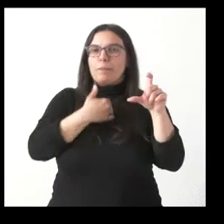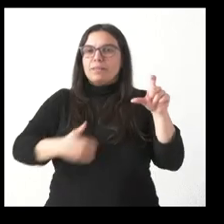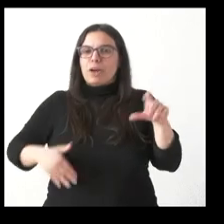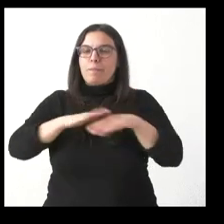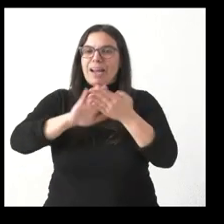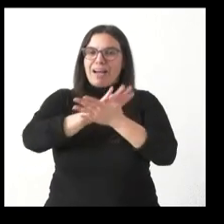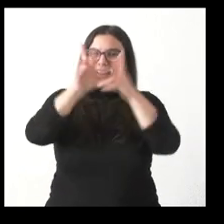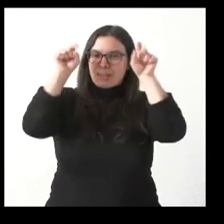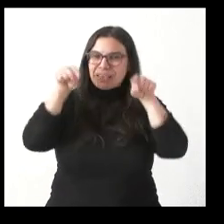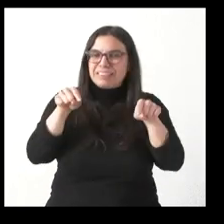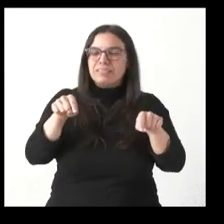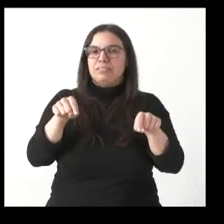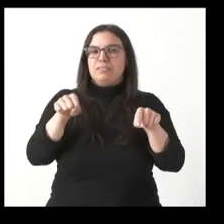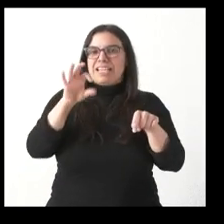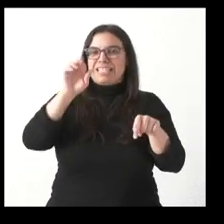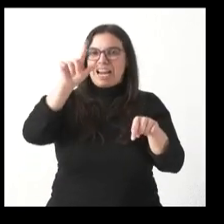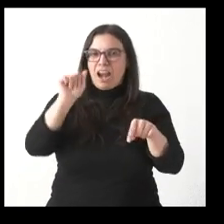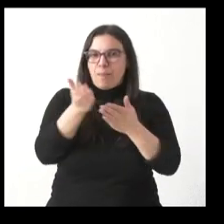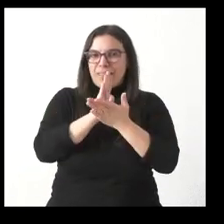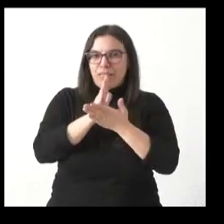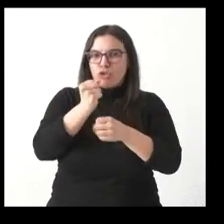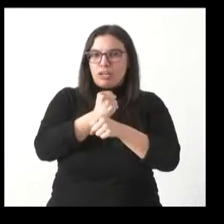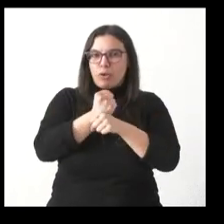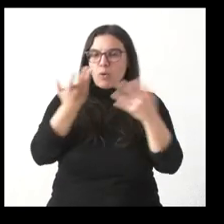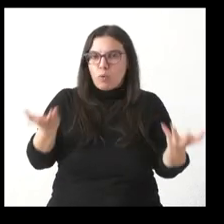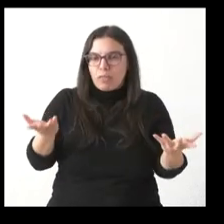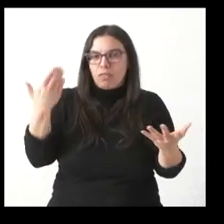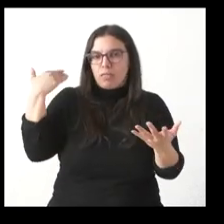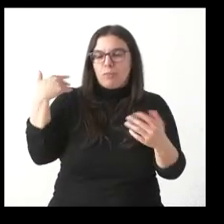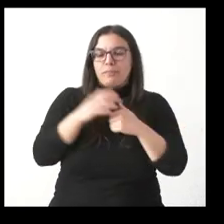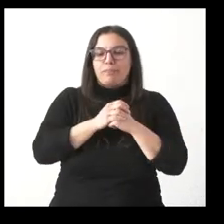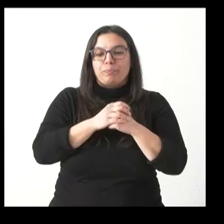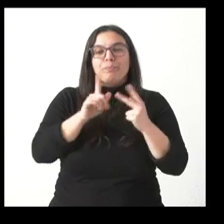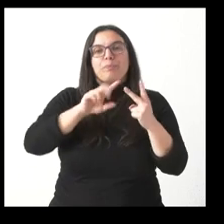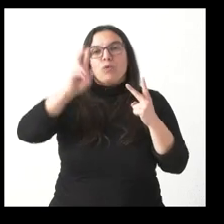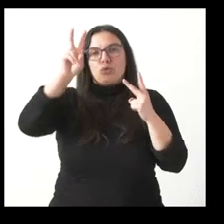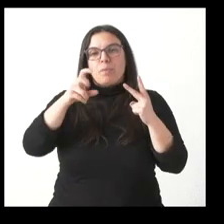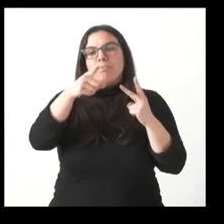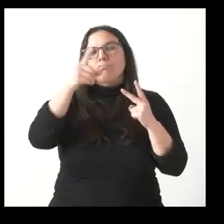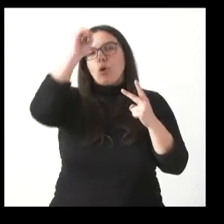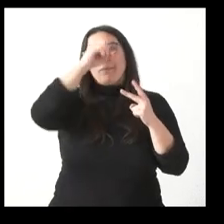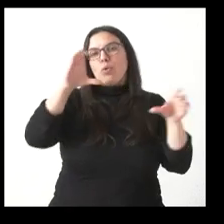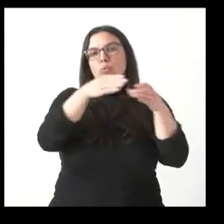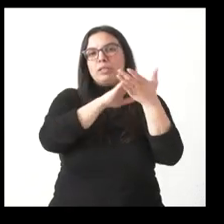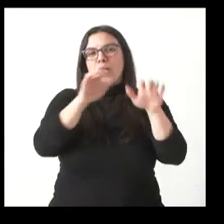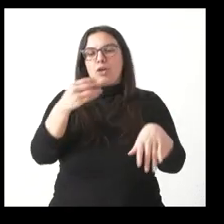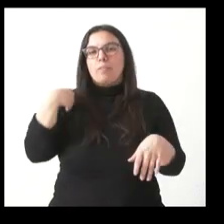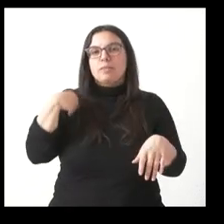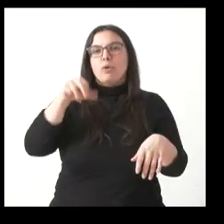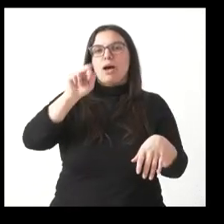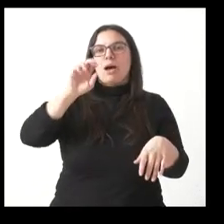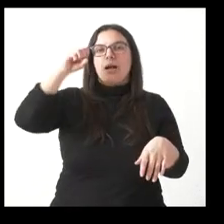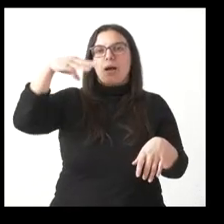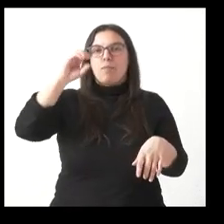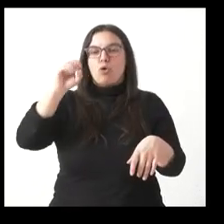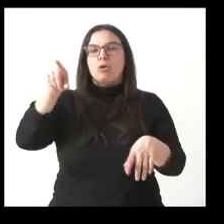particular de este asunto. Y otro tema, ¿cómo valora la Junta la entrada de Aramco en la